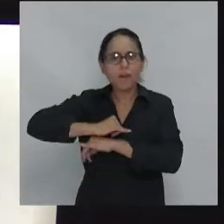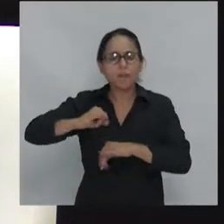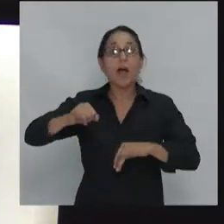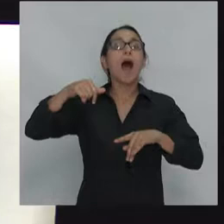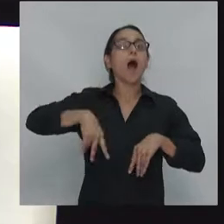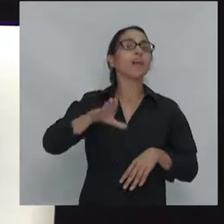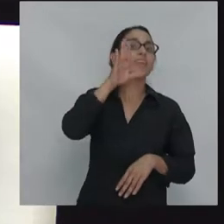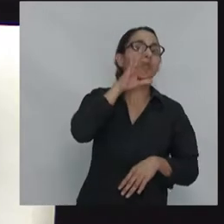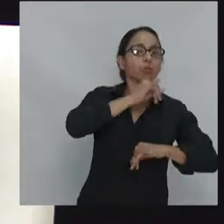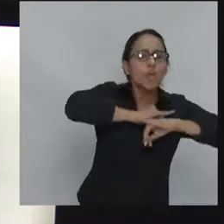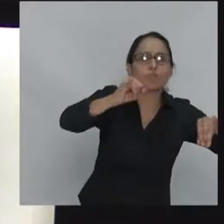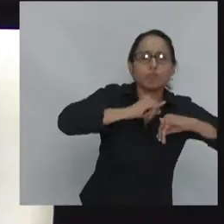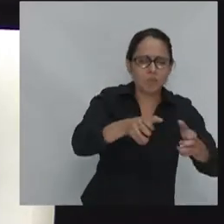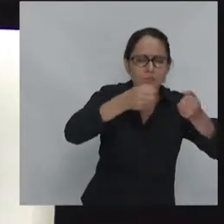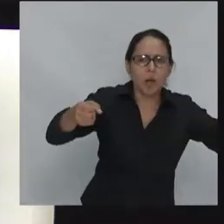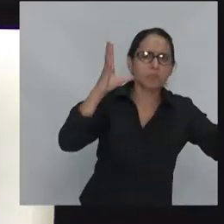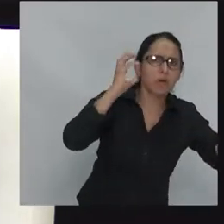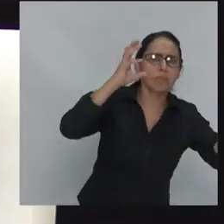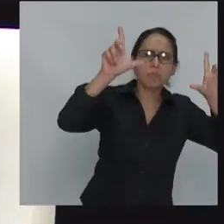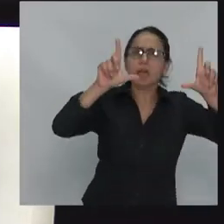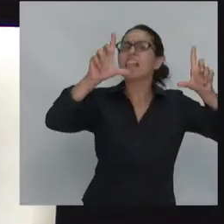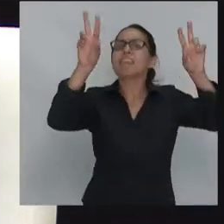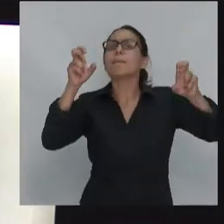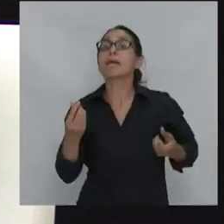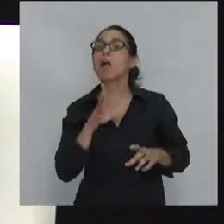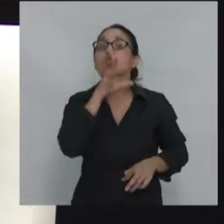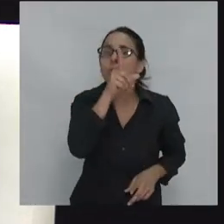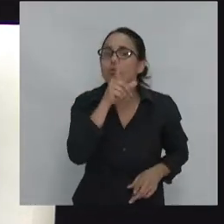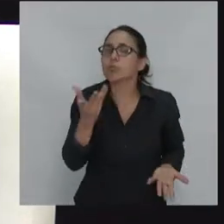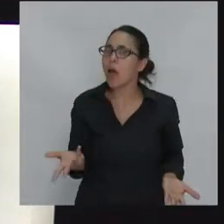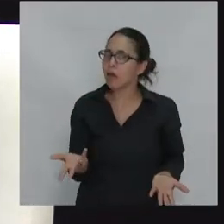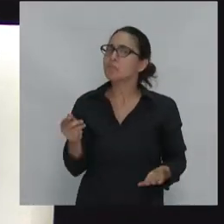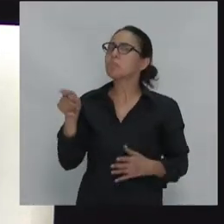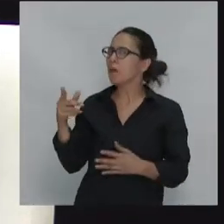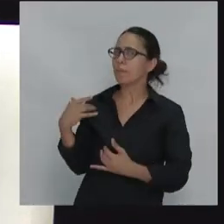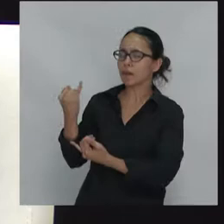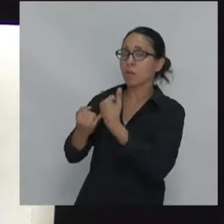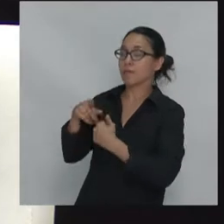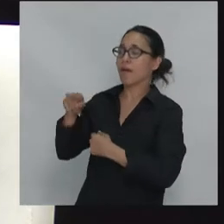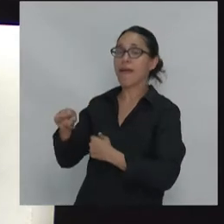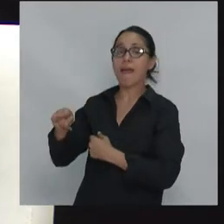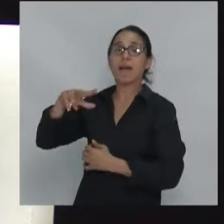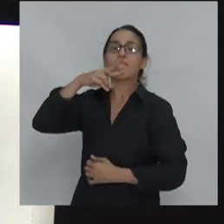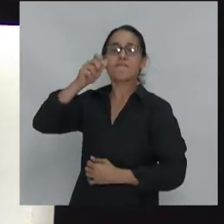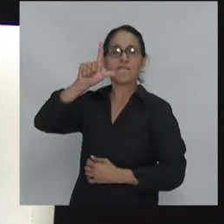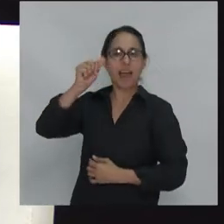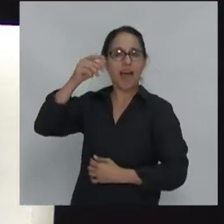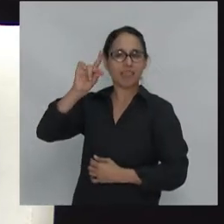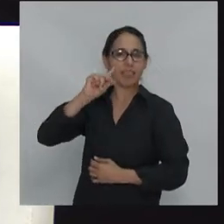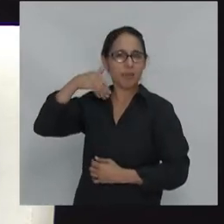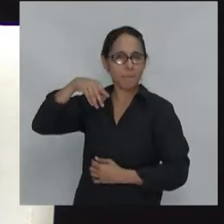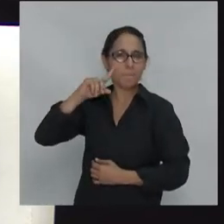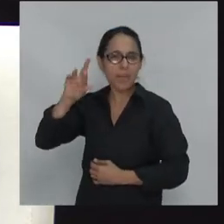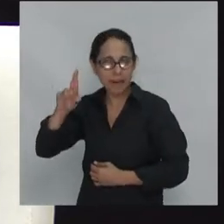Unidos y vamos a invitar a Vladimir que es el director del instituto de Latinoamérica de la academia de